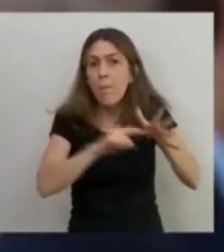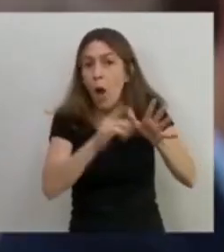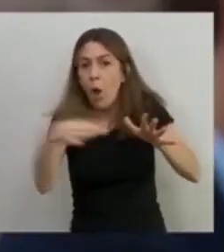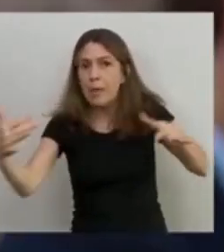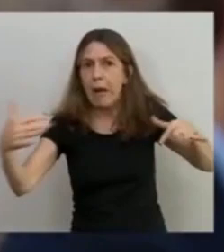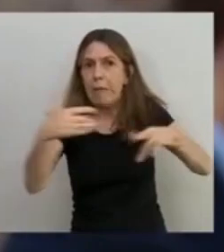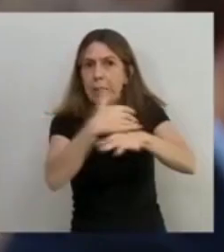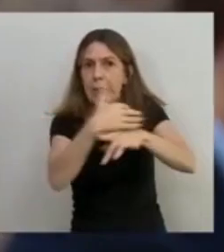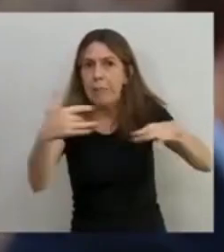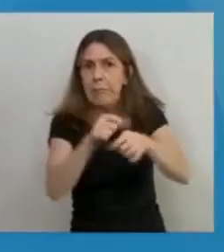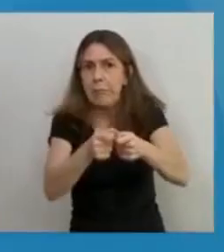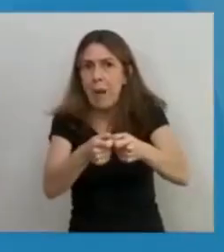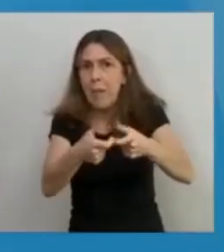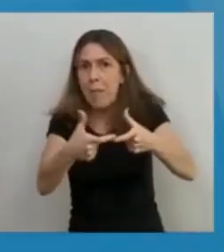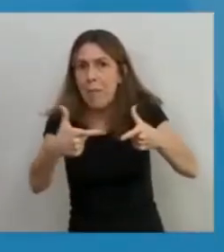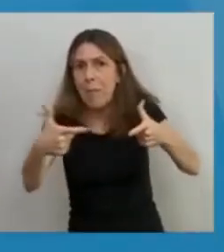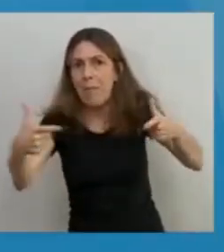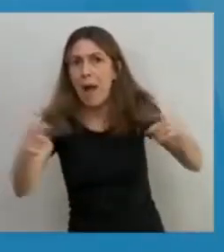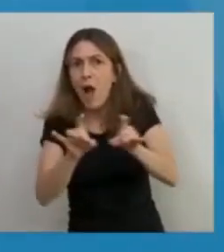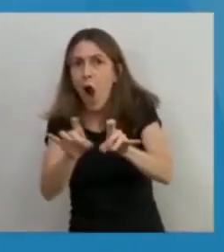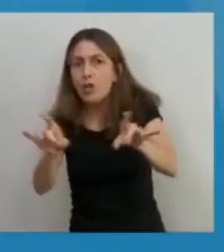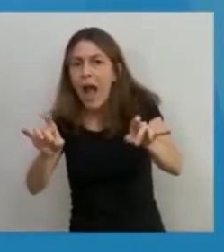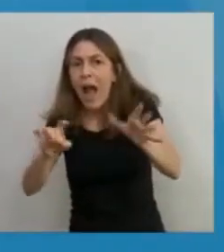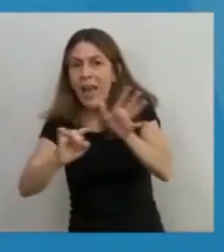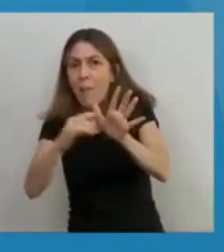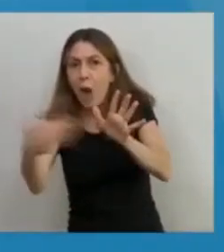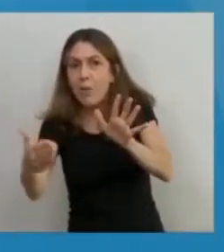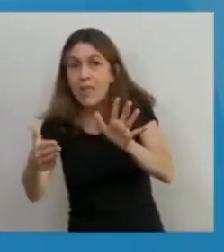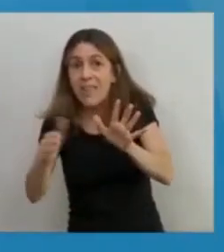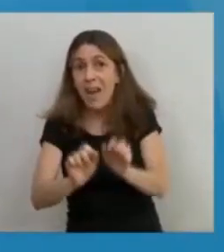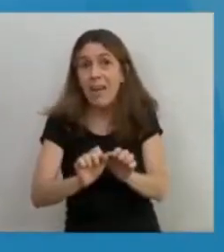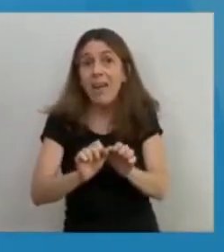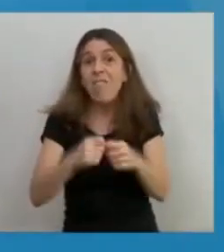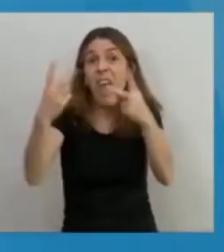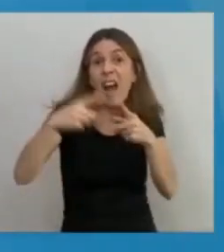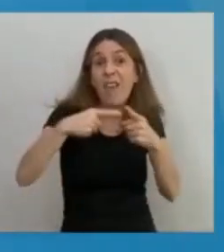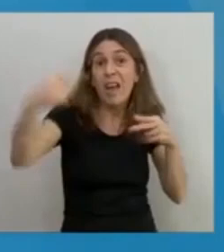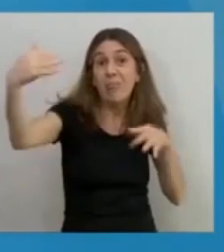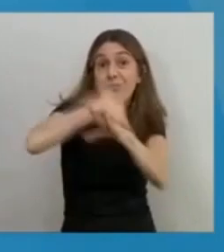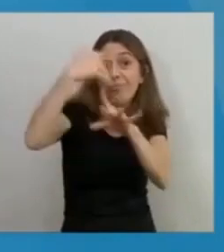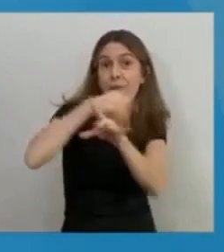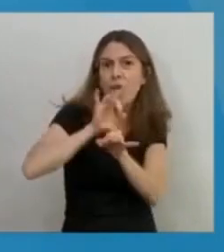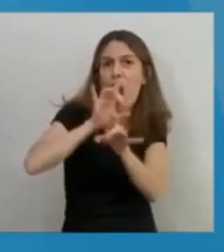empezaba a irradiarse hacia el interior del país. Lo aprendimos, lo supimos.